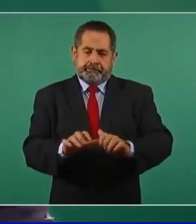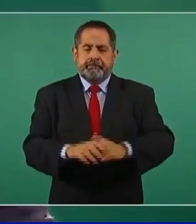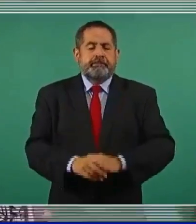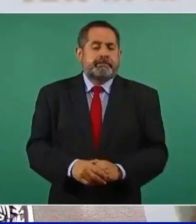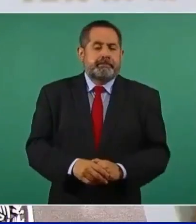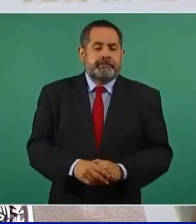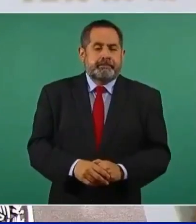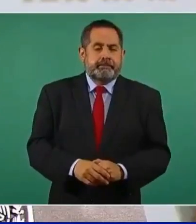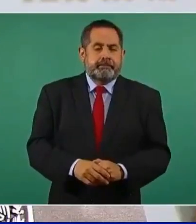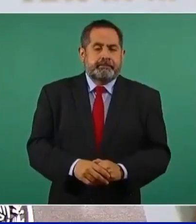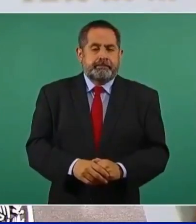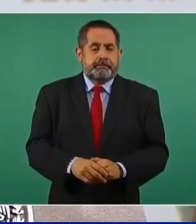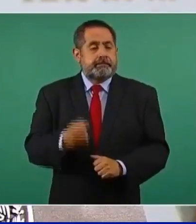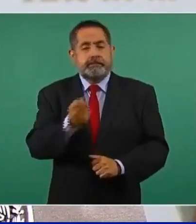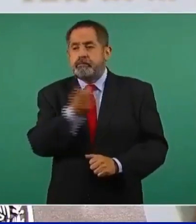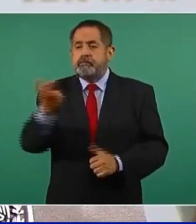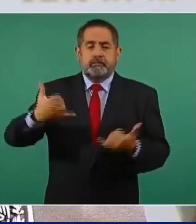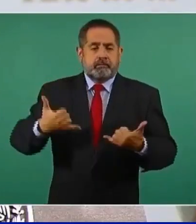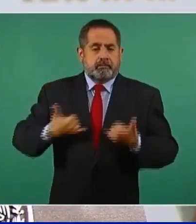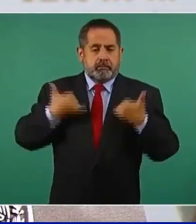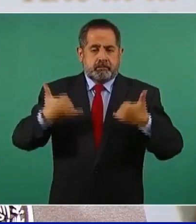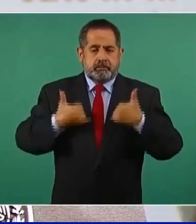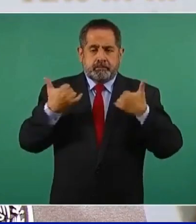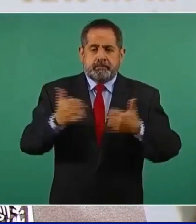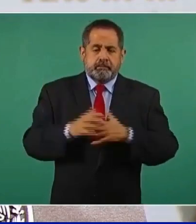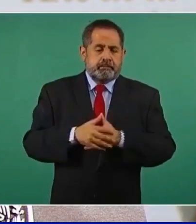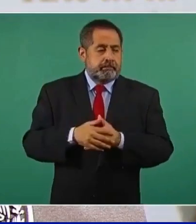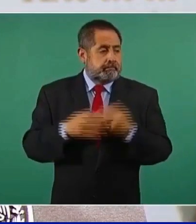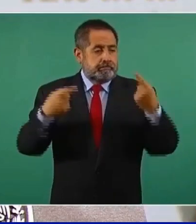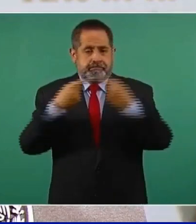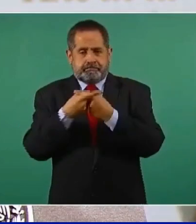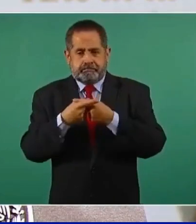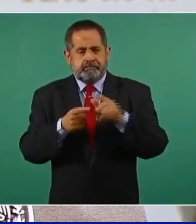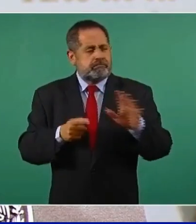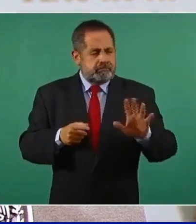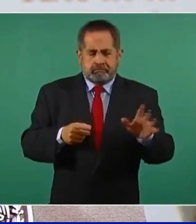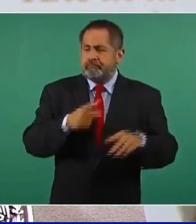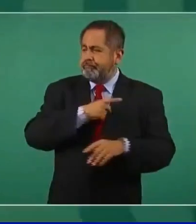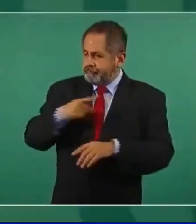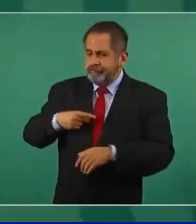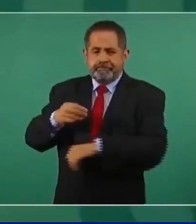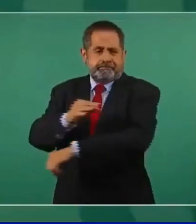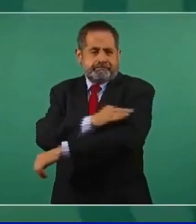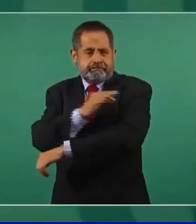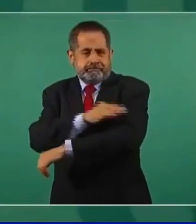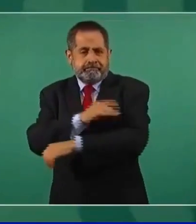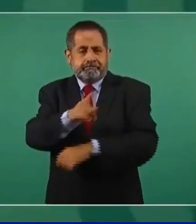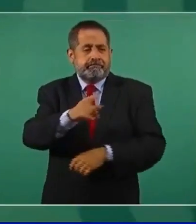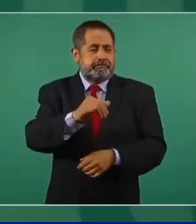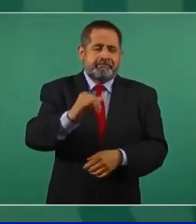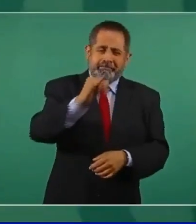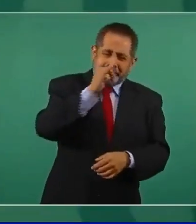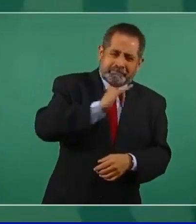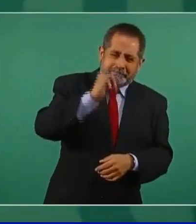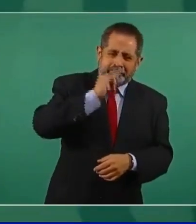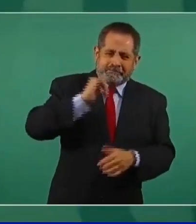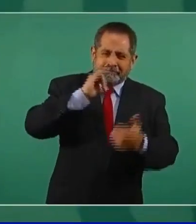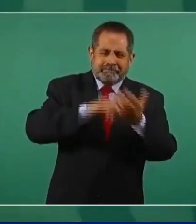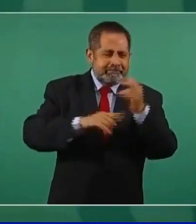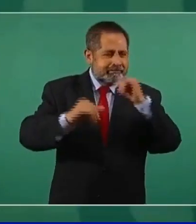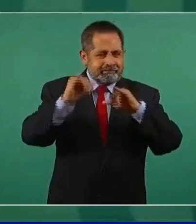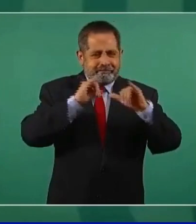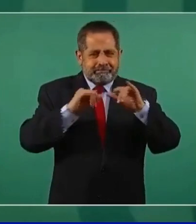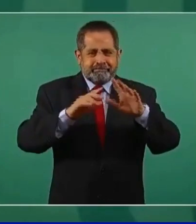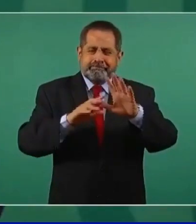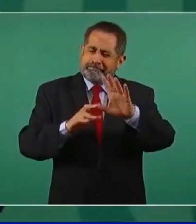Las actividades de las personas jóvenes no deben interferir con la vacunación. El tema del alcohol, que ha sido muy sonado,